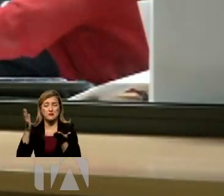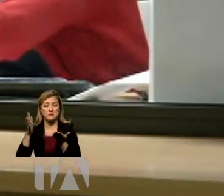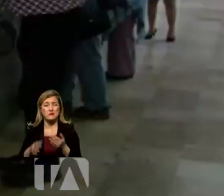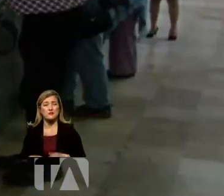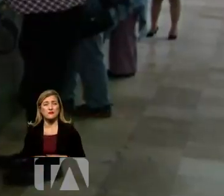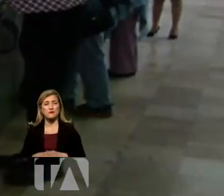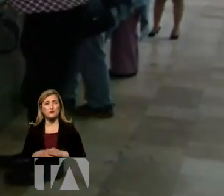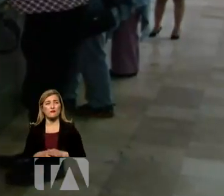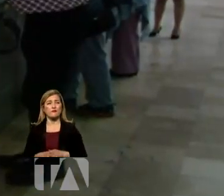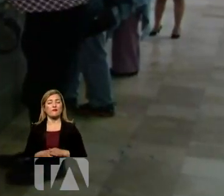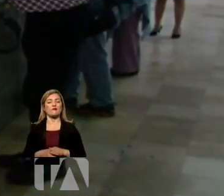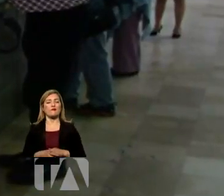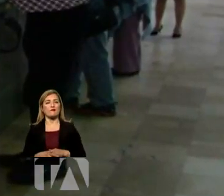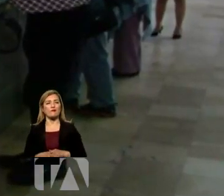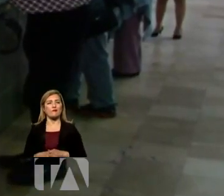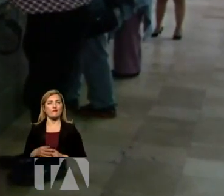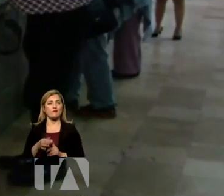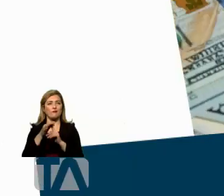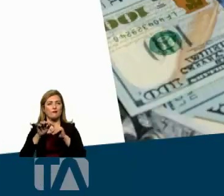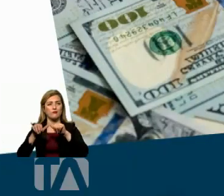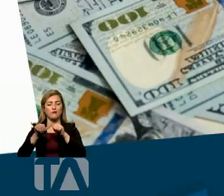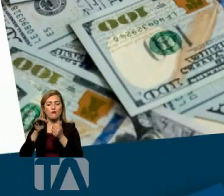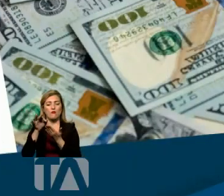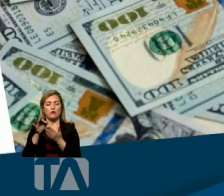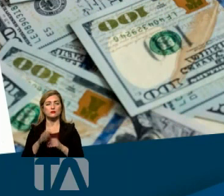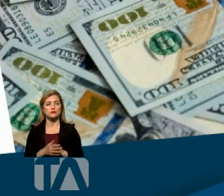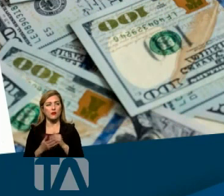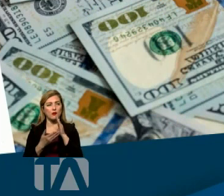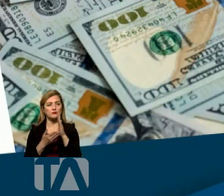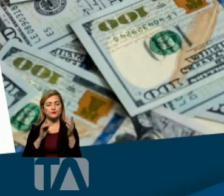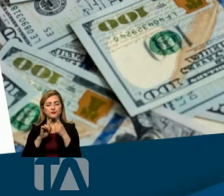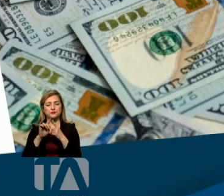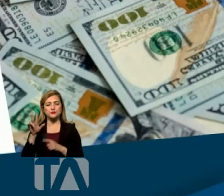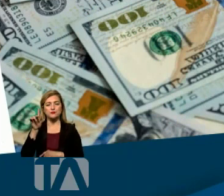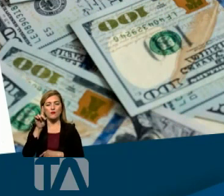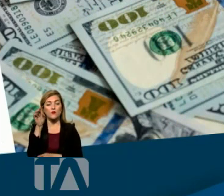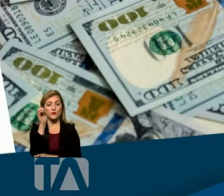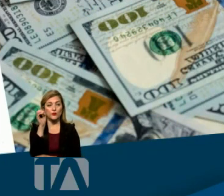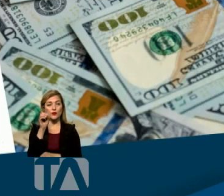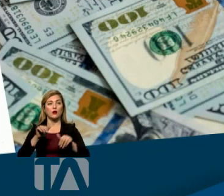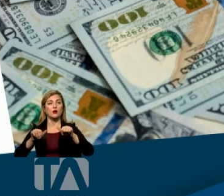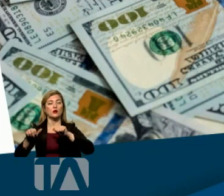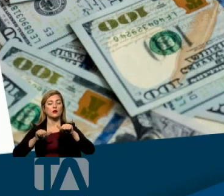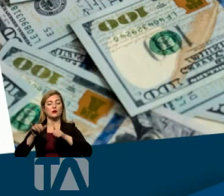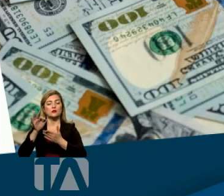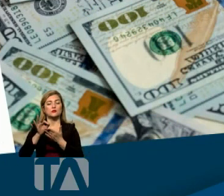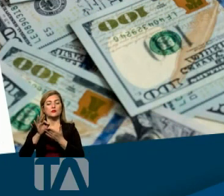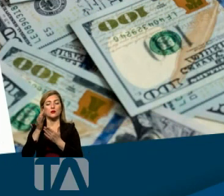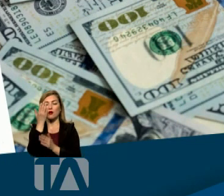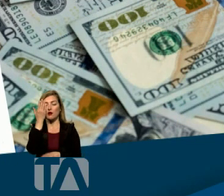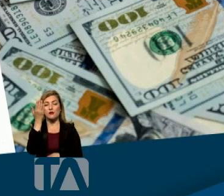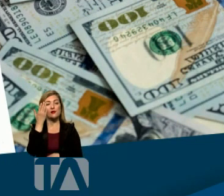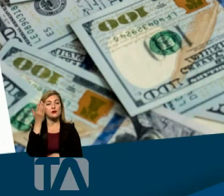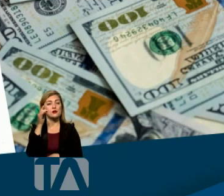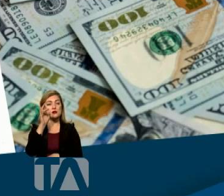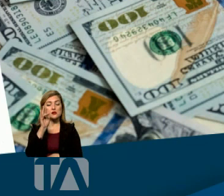otorgado, especialmente las administraciones zonales. Así, por ejemplo, hasta el 31 de octubre, la administración zonal Eugenio Espejo